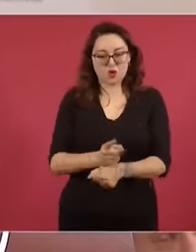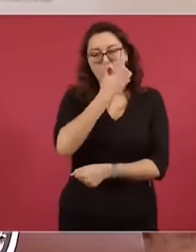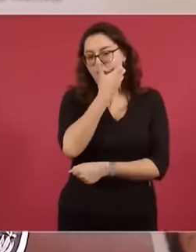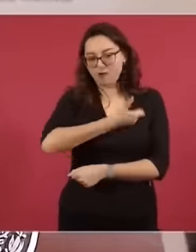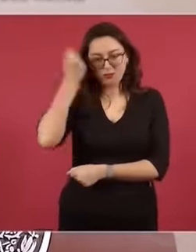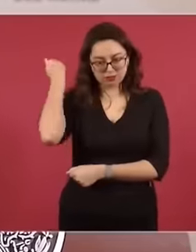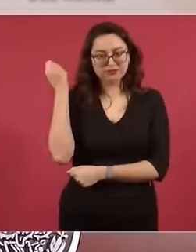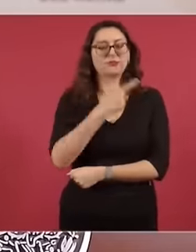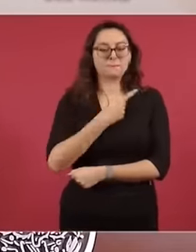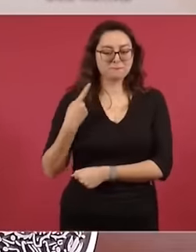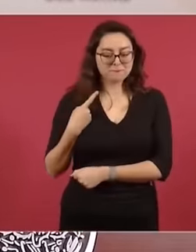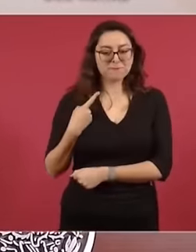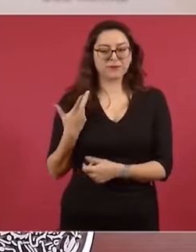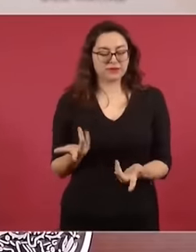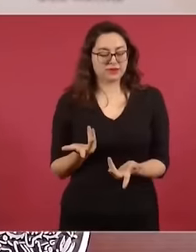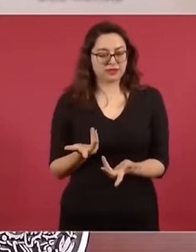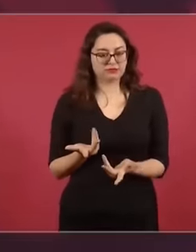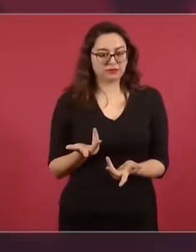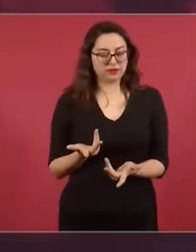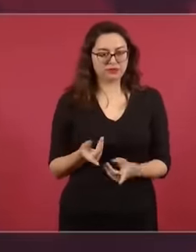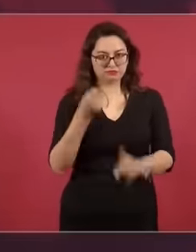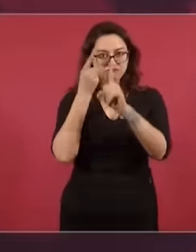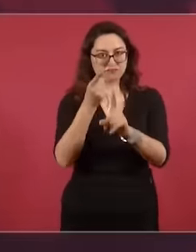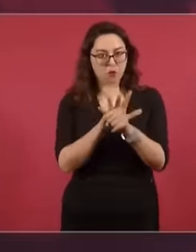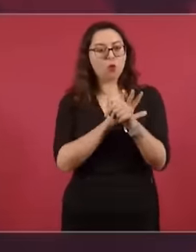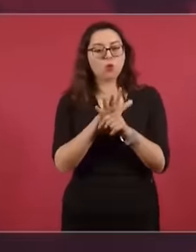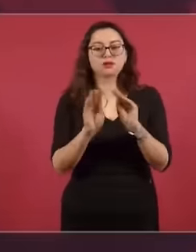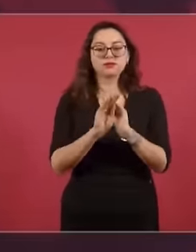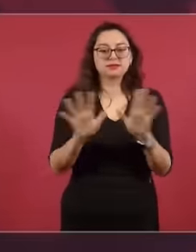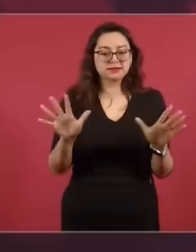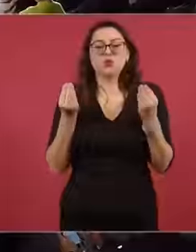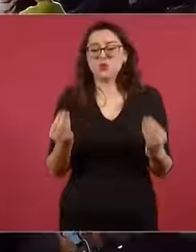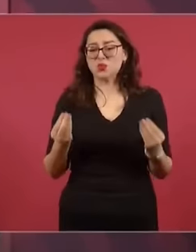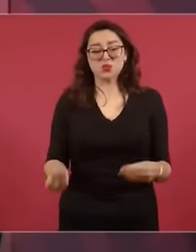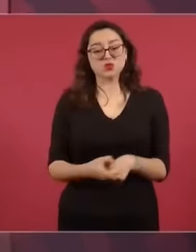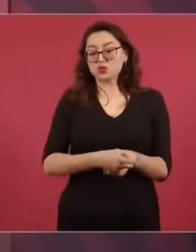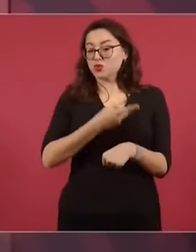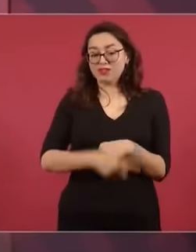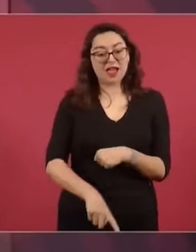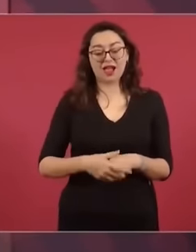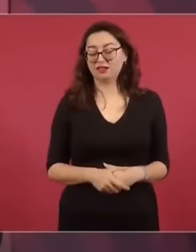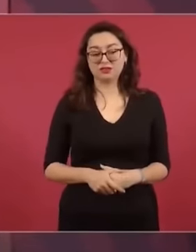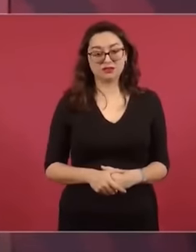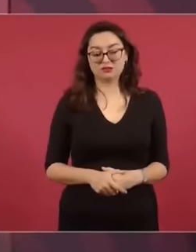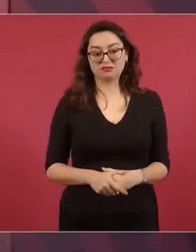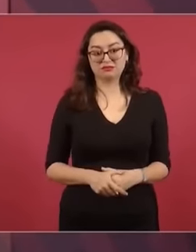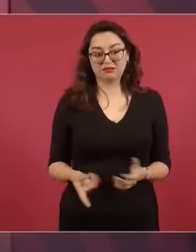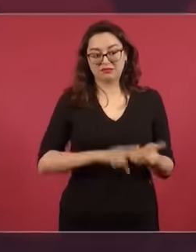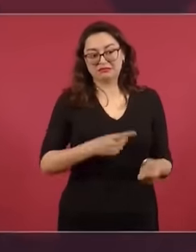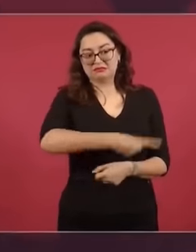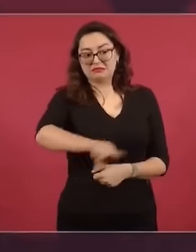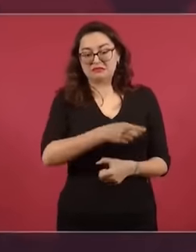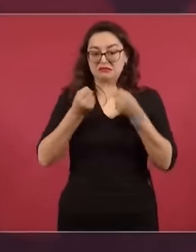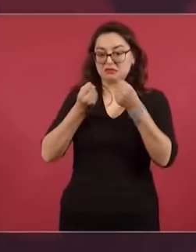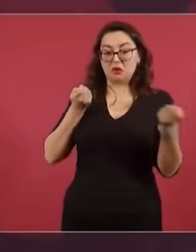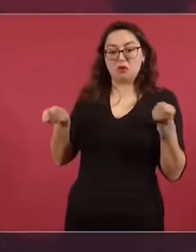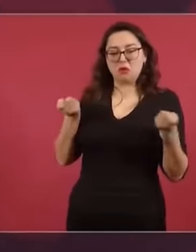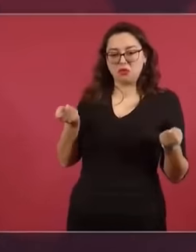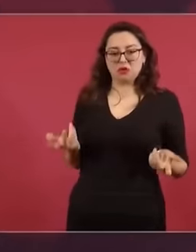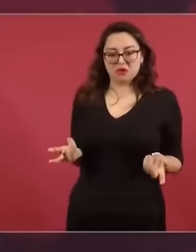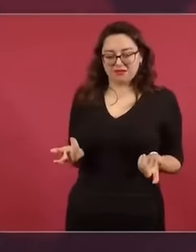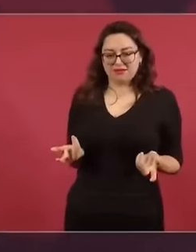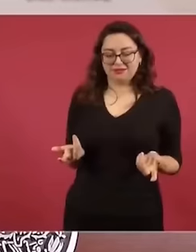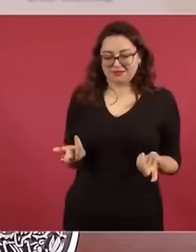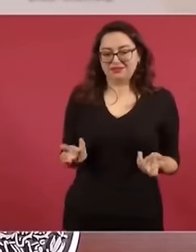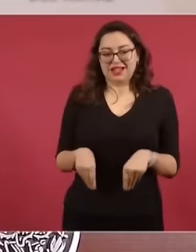haya definiciones claras, porque hacía mucho daño el manejo, el control de los medios. Pues por eso le pagan más,